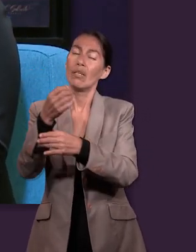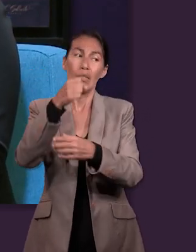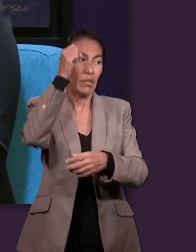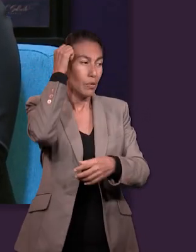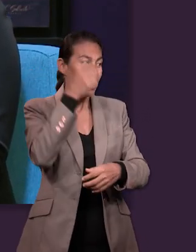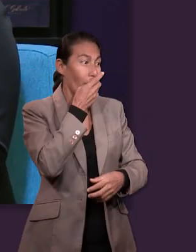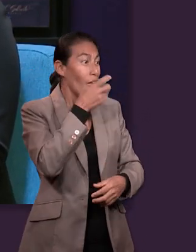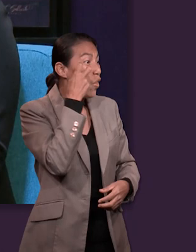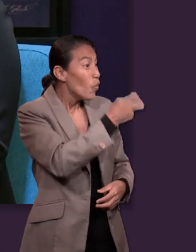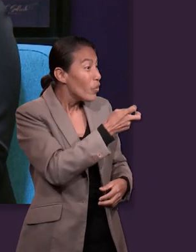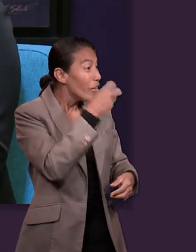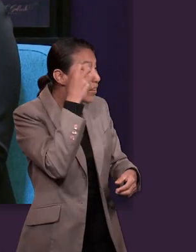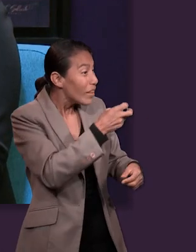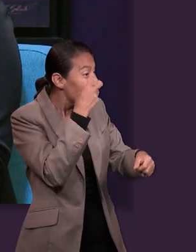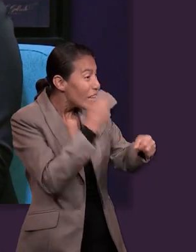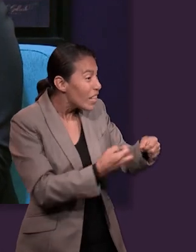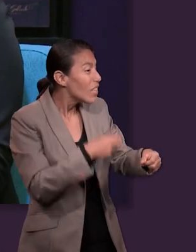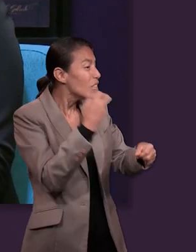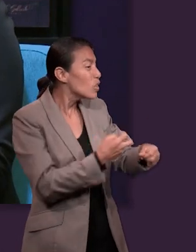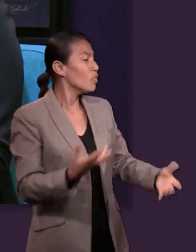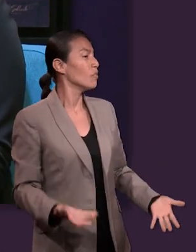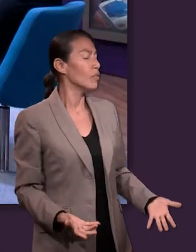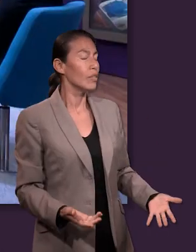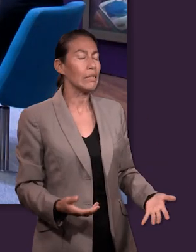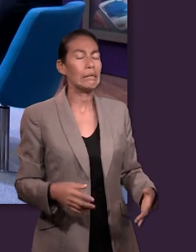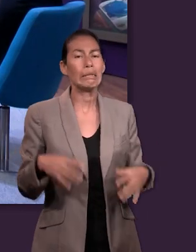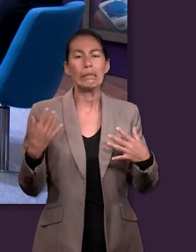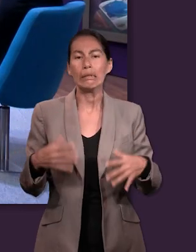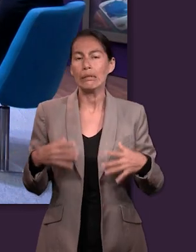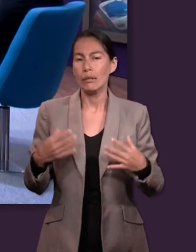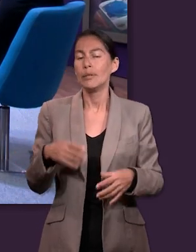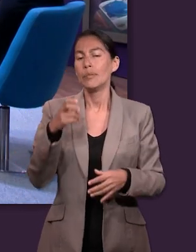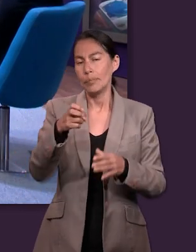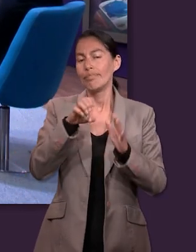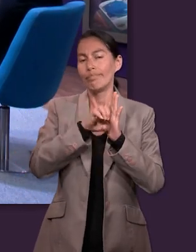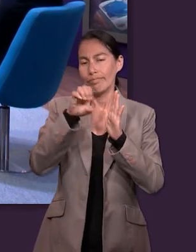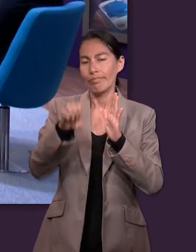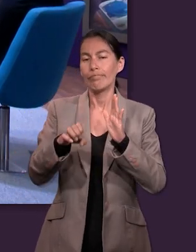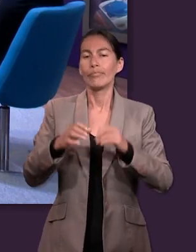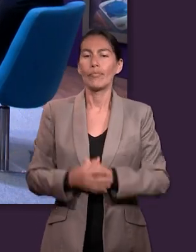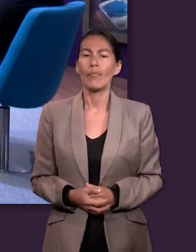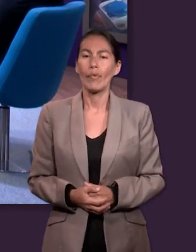Y Samuel le dice, eres un necio. Creo que con eso podemos simplificar esta historia.